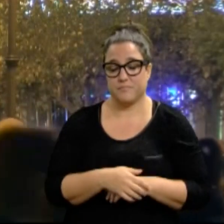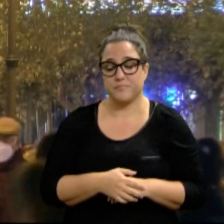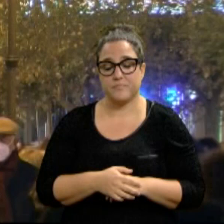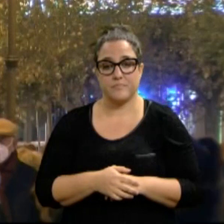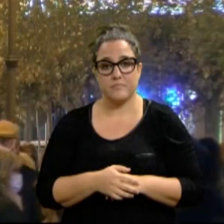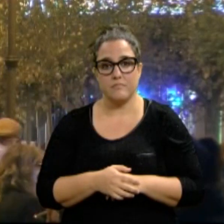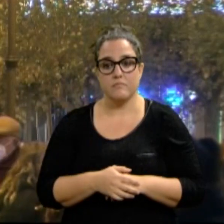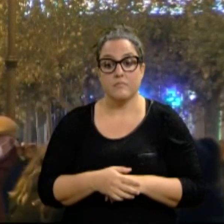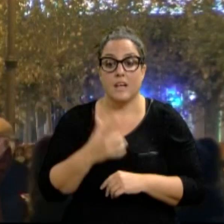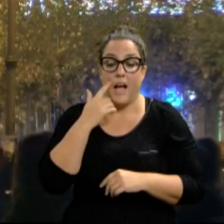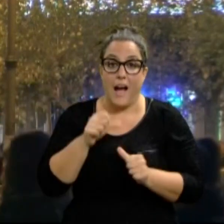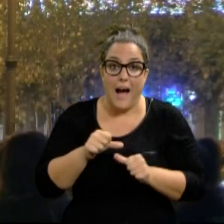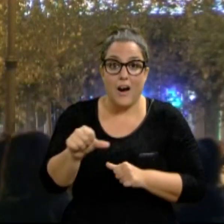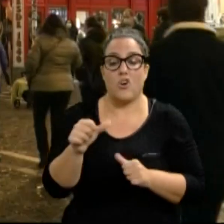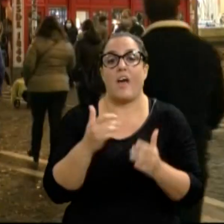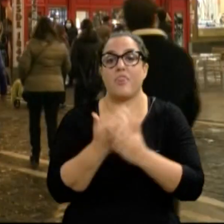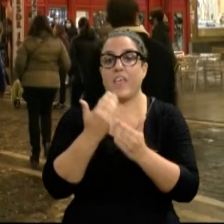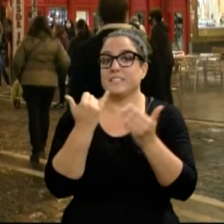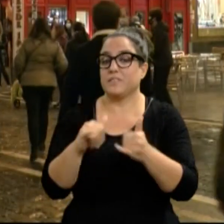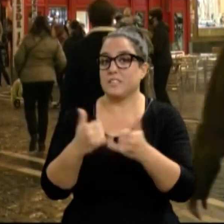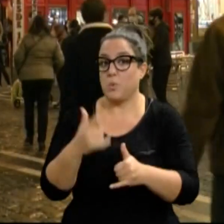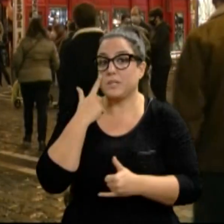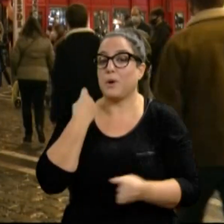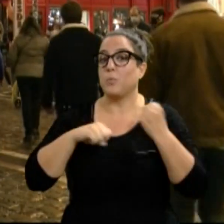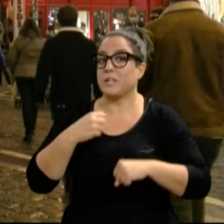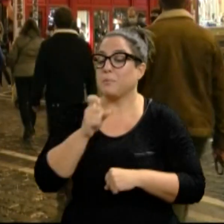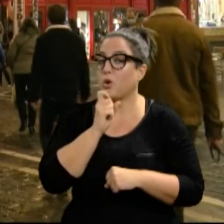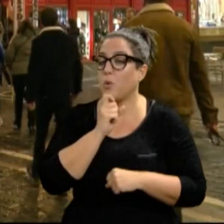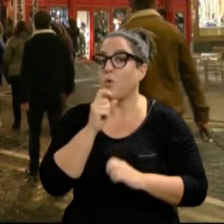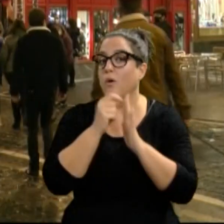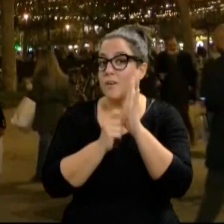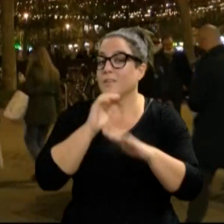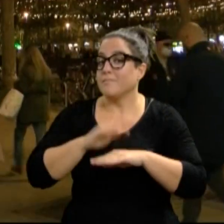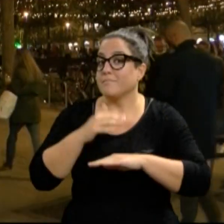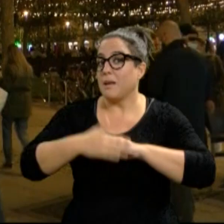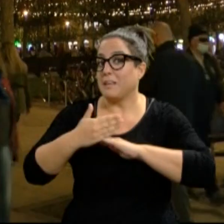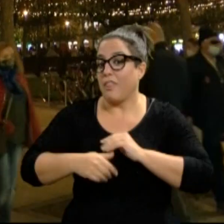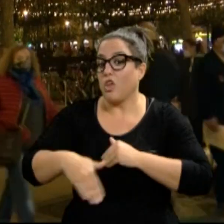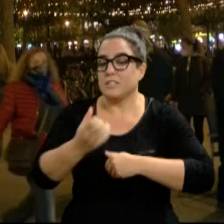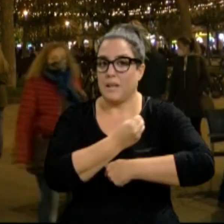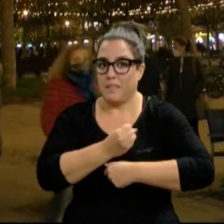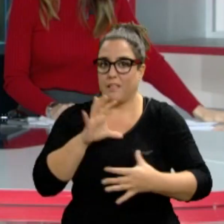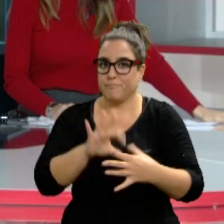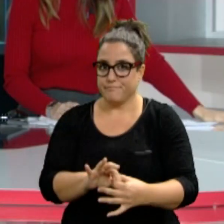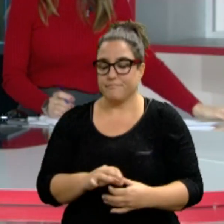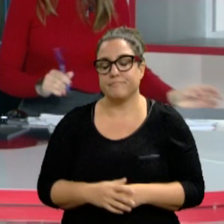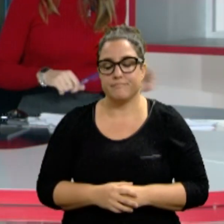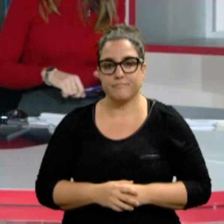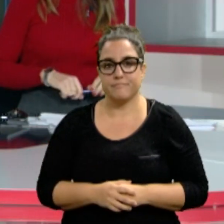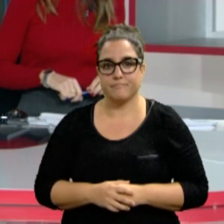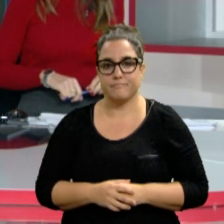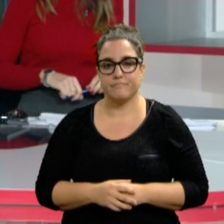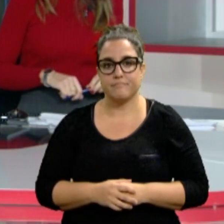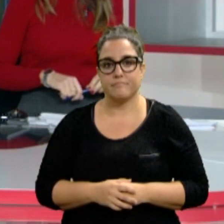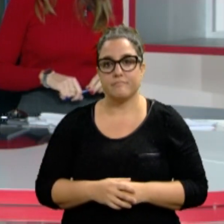Por delante varios días festivos y nuestro comportamiento será clave a la hora de marcar las limitaciones en Navidad. La